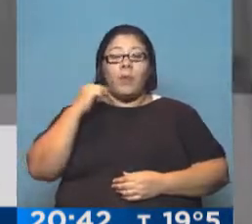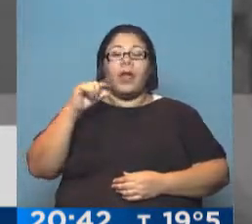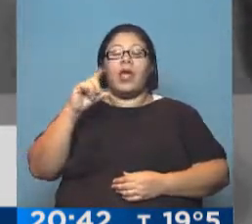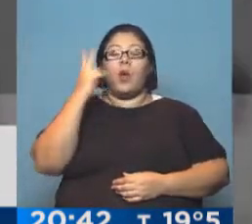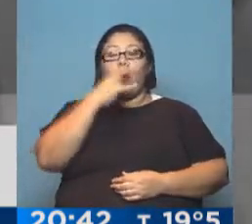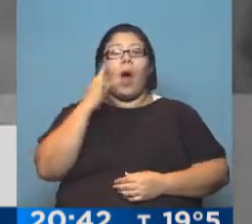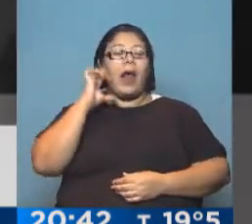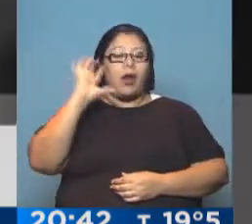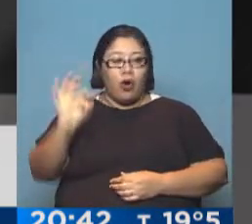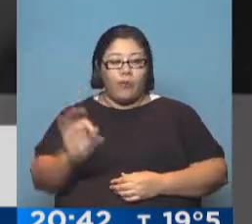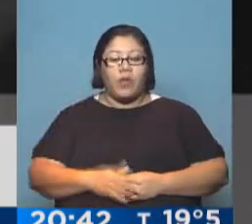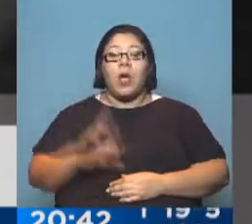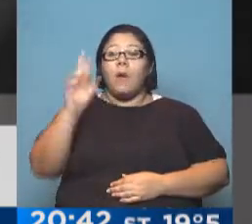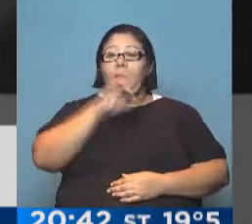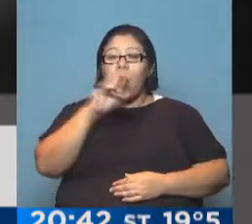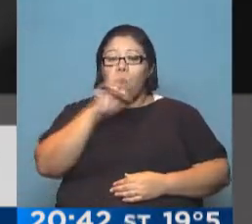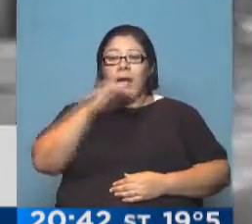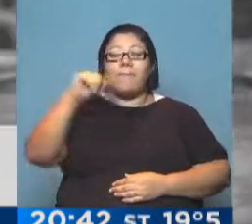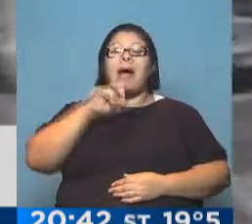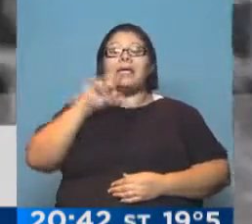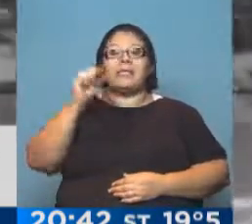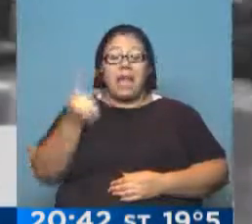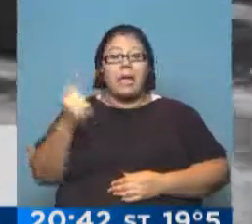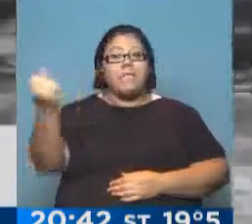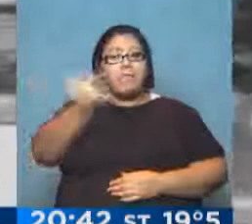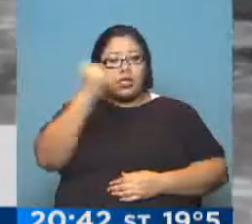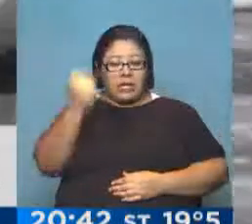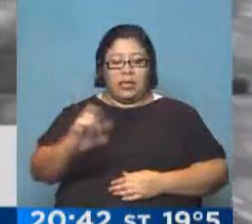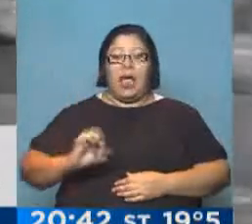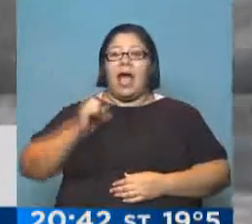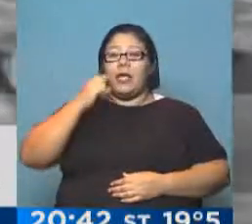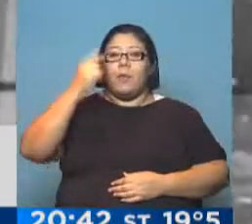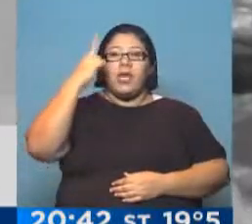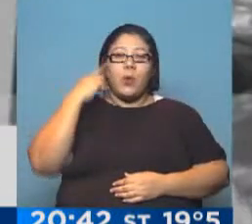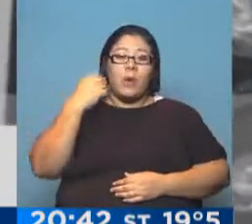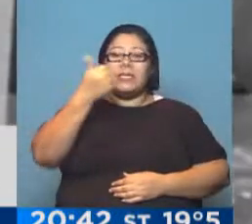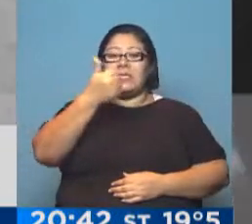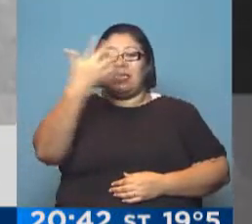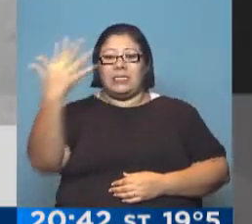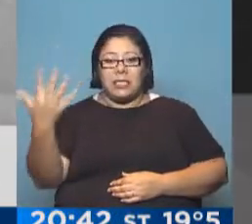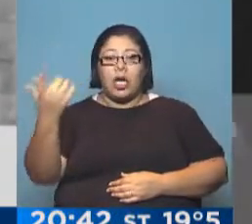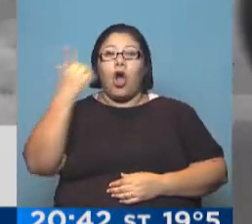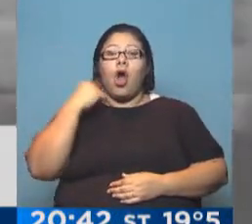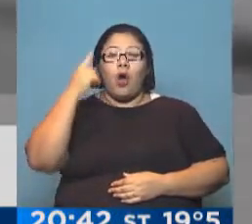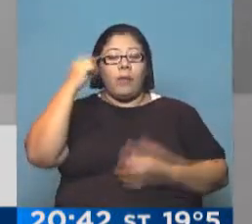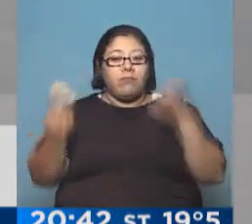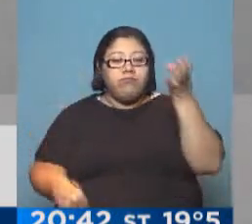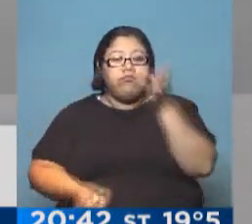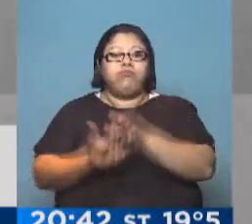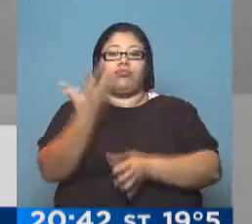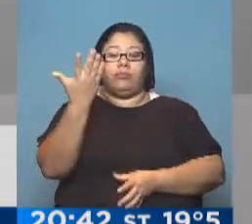Menujín fue una figura clave del Ditella. En 1965, ideó y creó su famosa